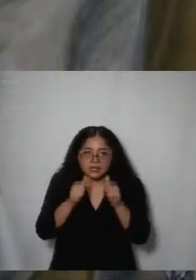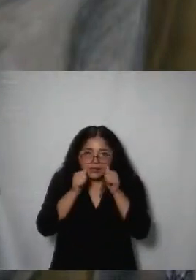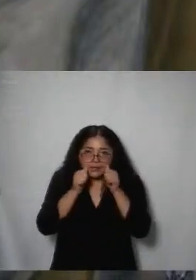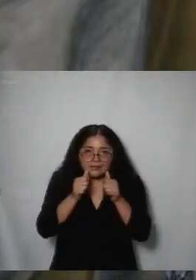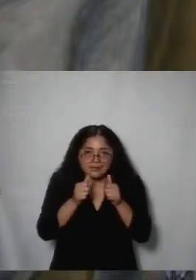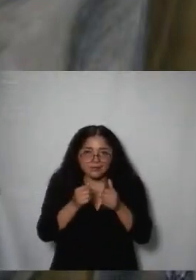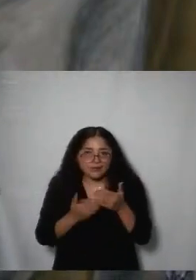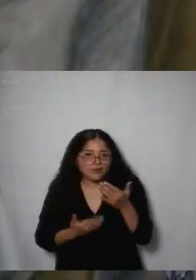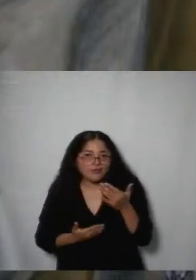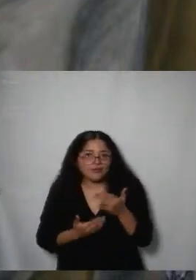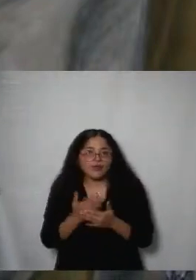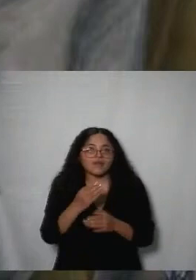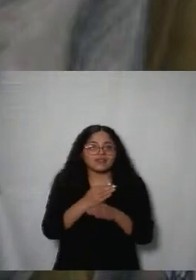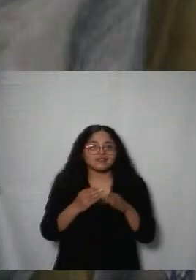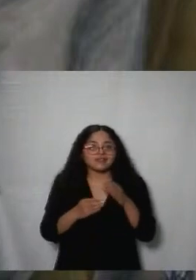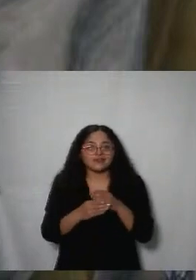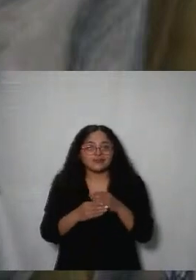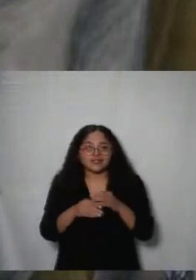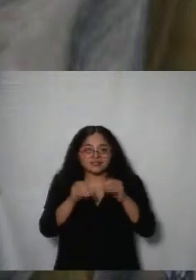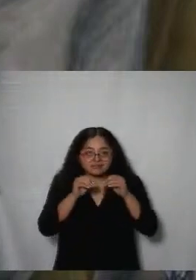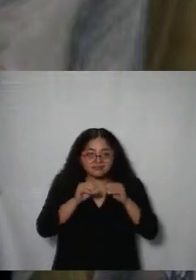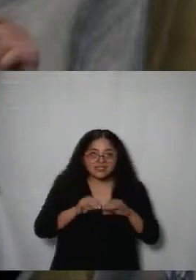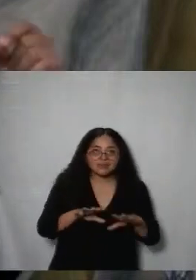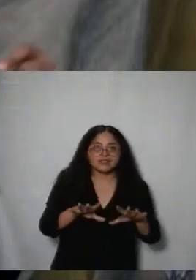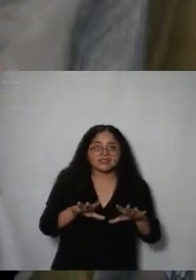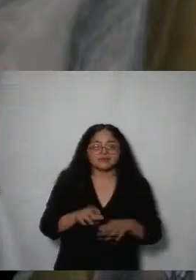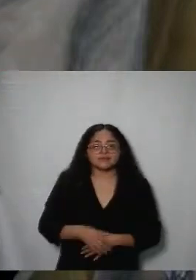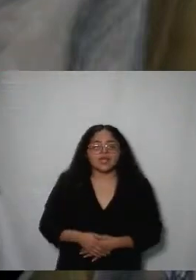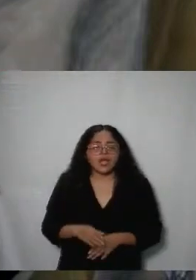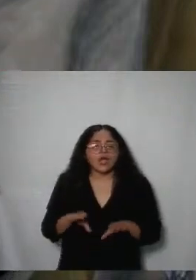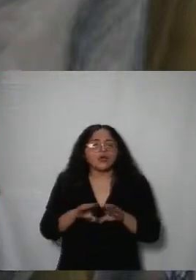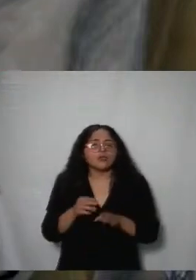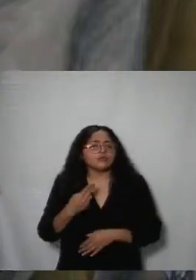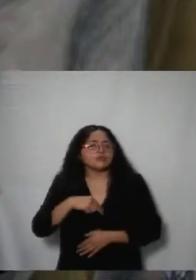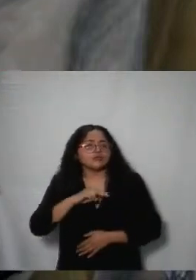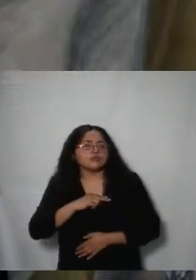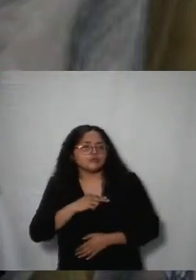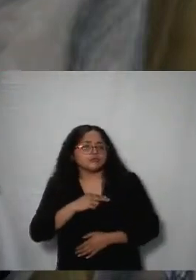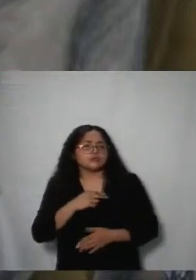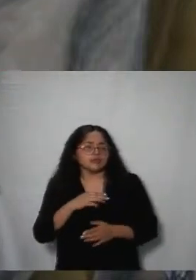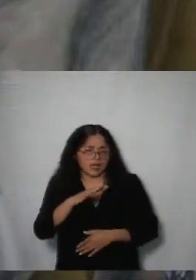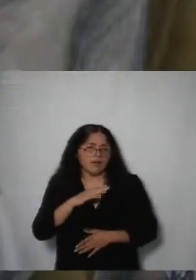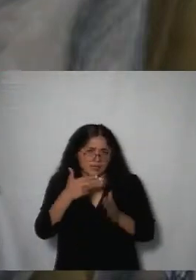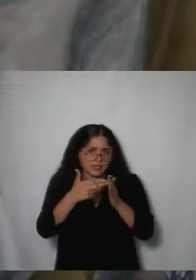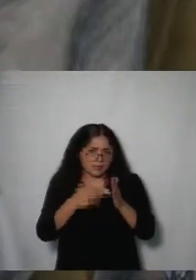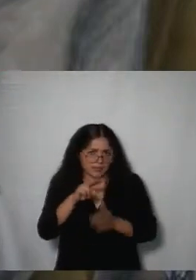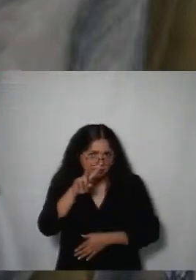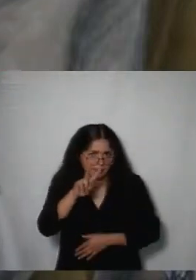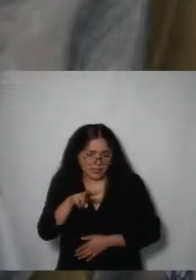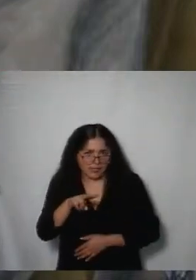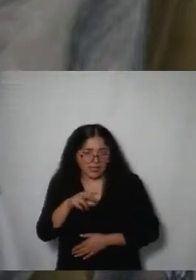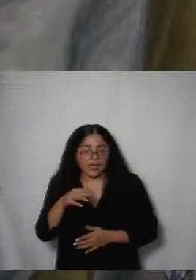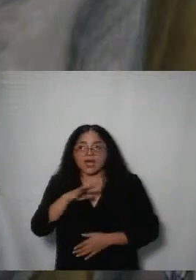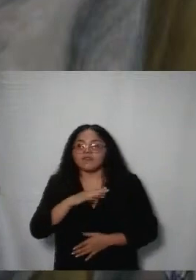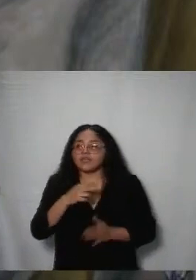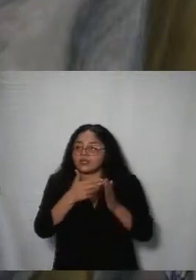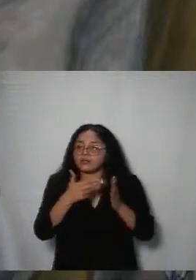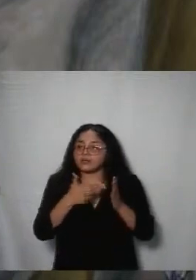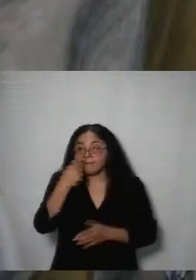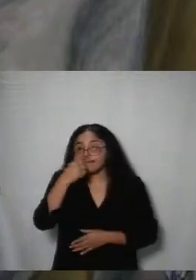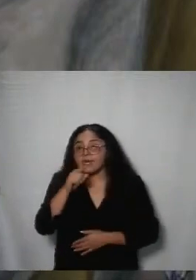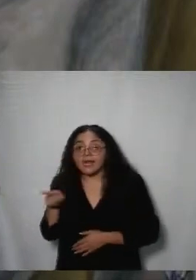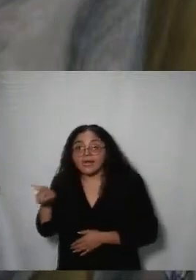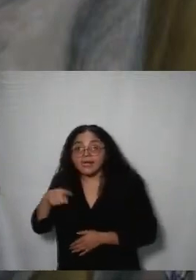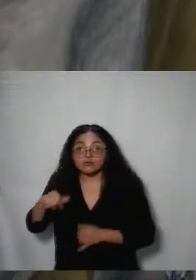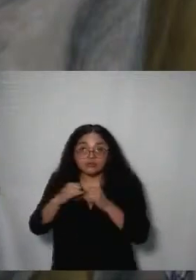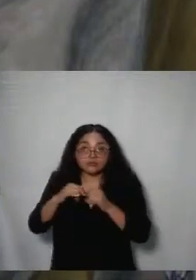innovadora el cómo logramos a partir de las diferentes herramientas que tenemos todos los entes públicos el presentar